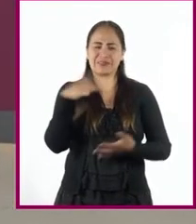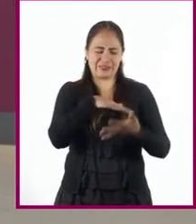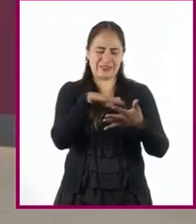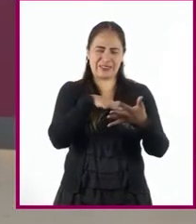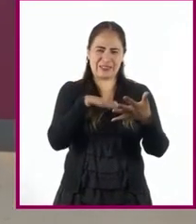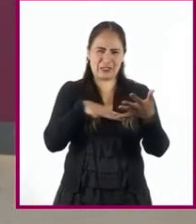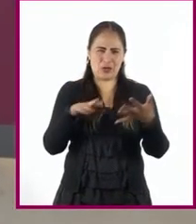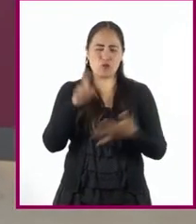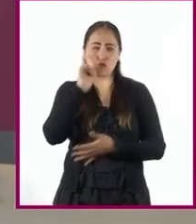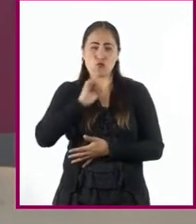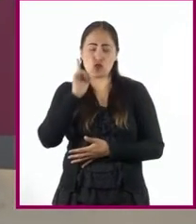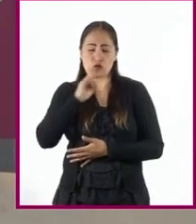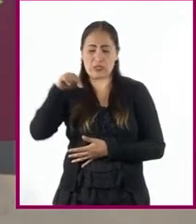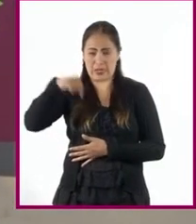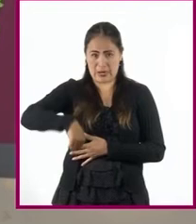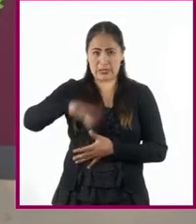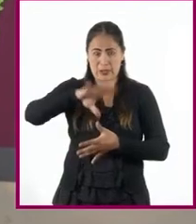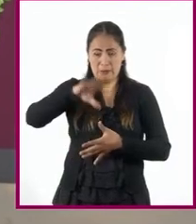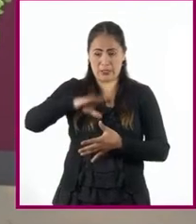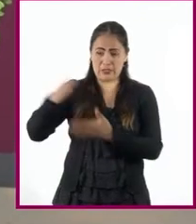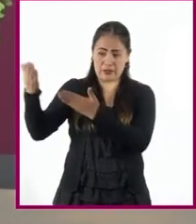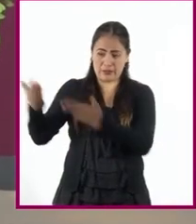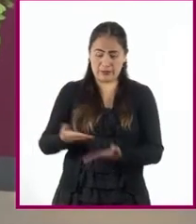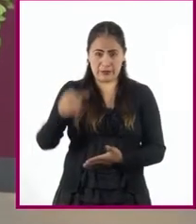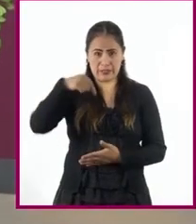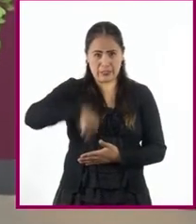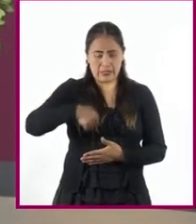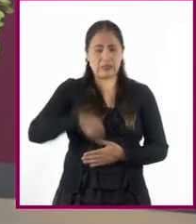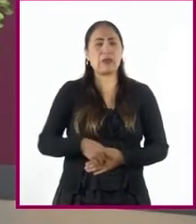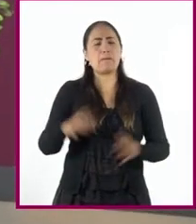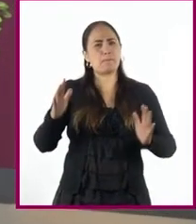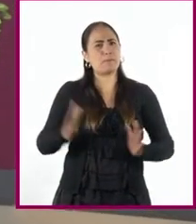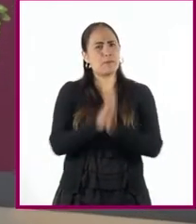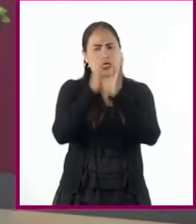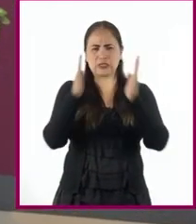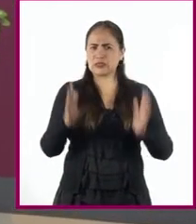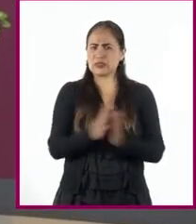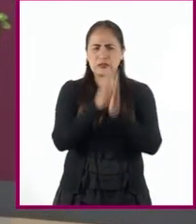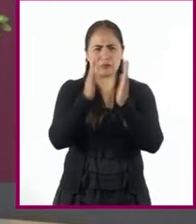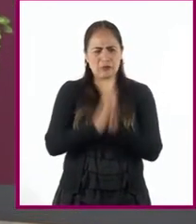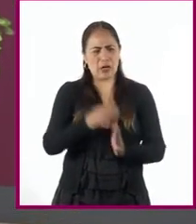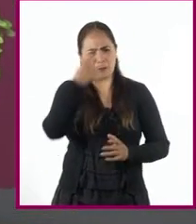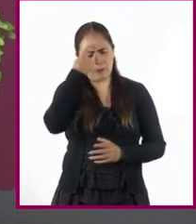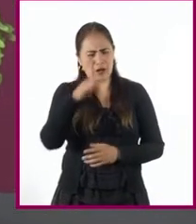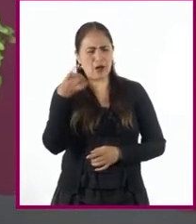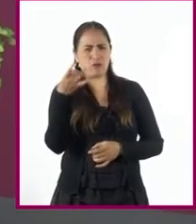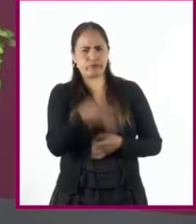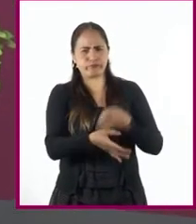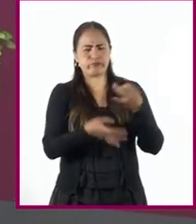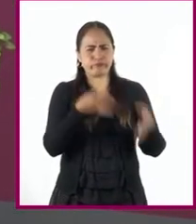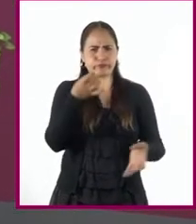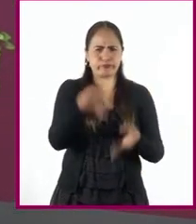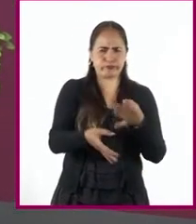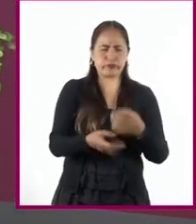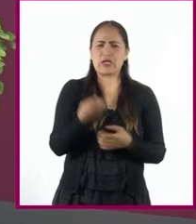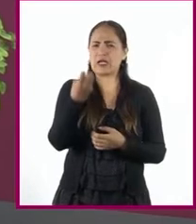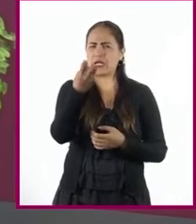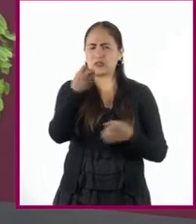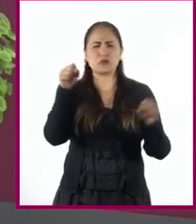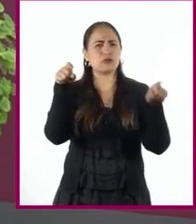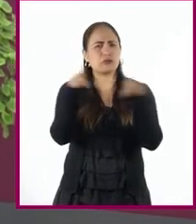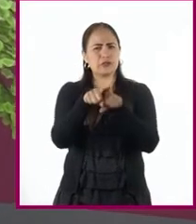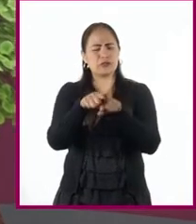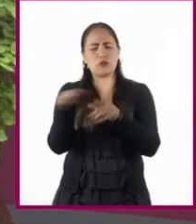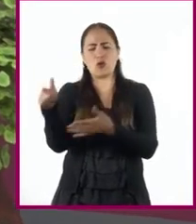primeras mujeres llegadas a América participaron activamente en los procesos de conquista. Esto mismo ocurrió en